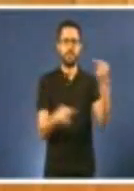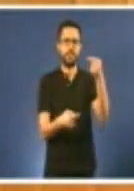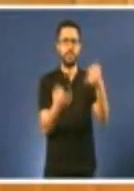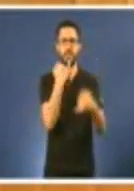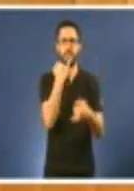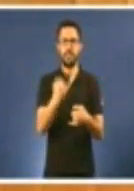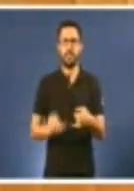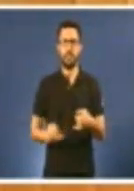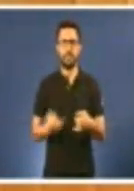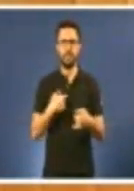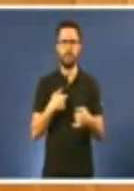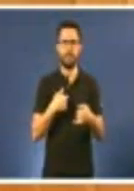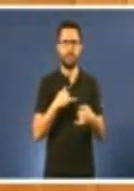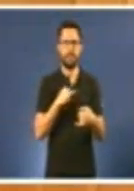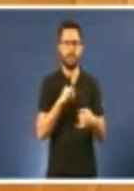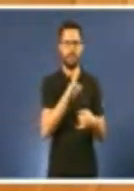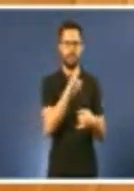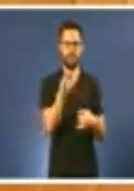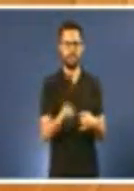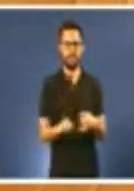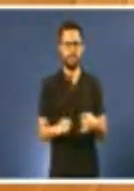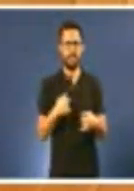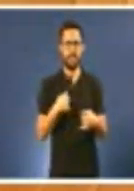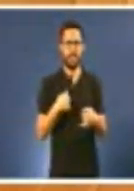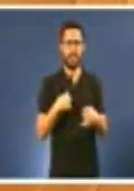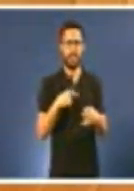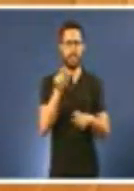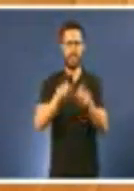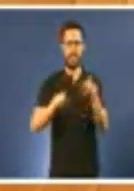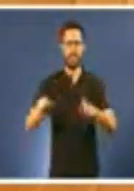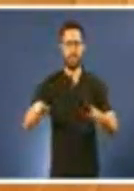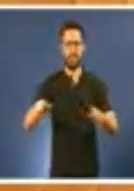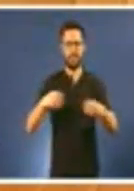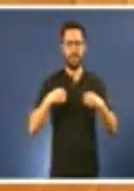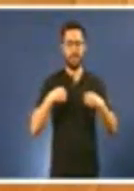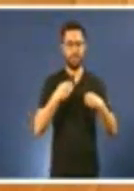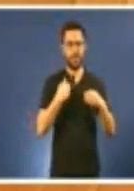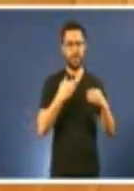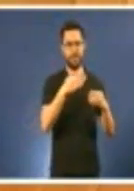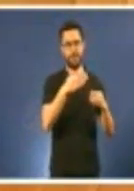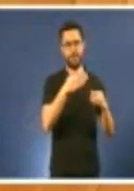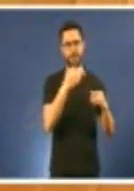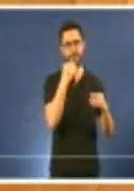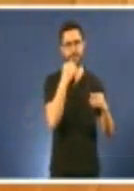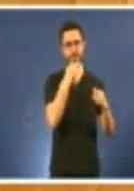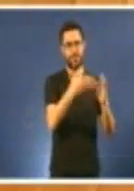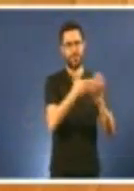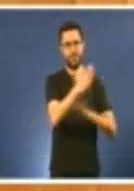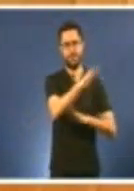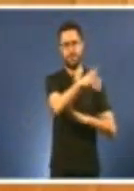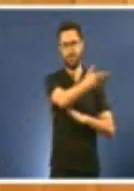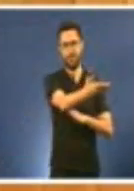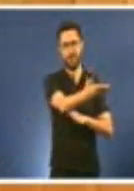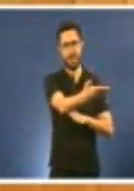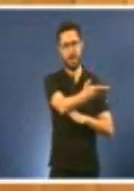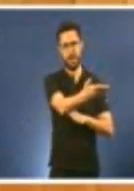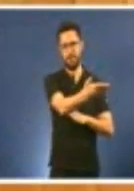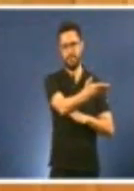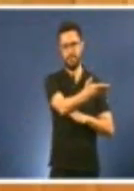de Tuia, Ferrol, Poboada. Ferrol vai quedar fora, como siga así, evidentemente. E unha Galicia interior,